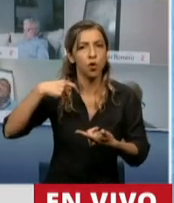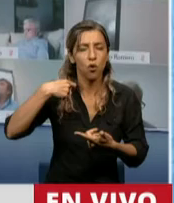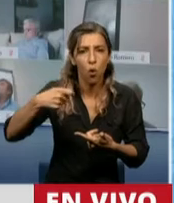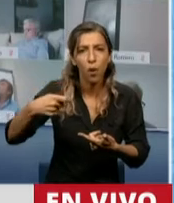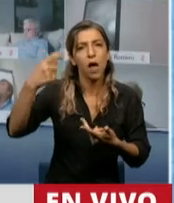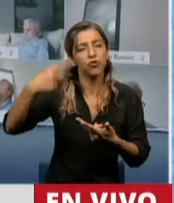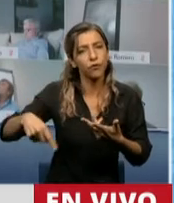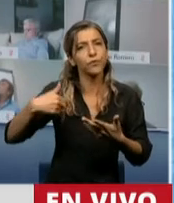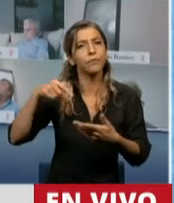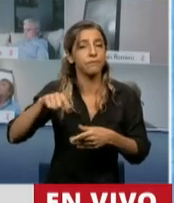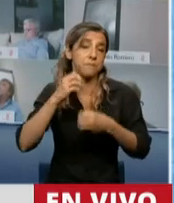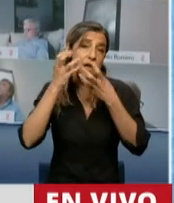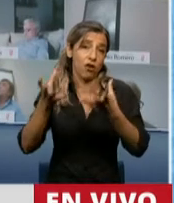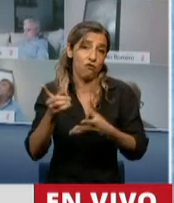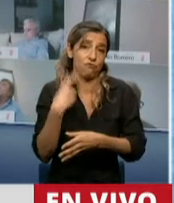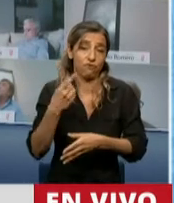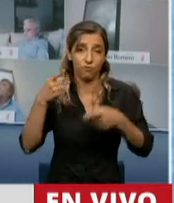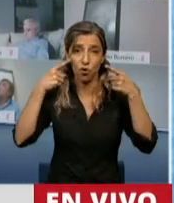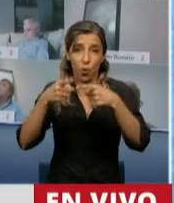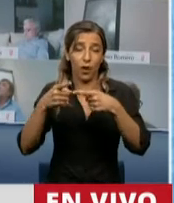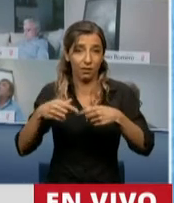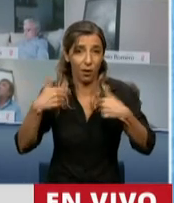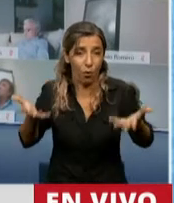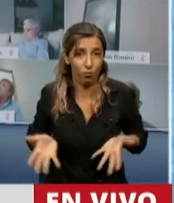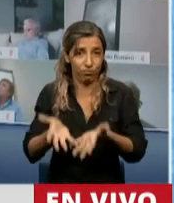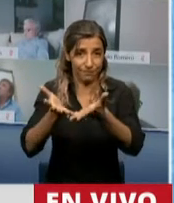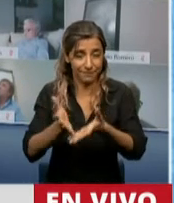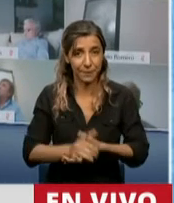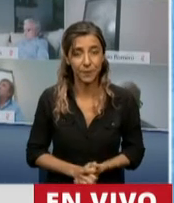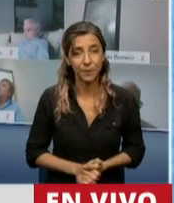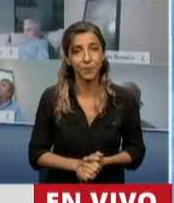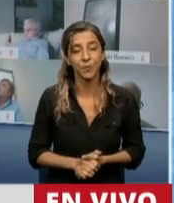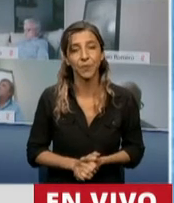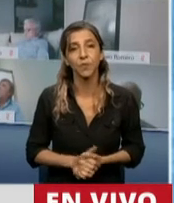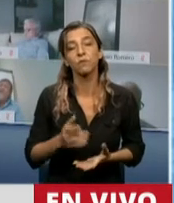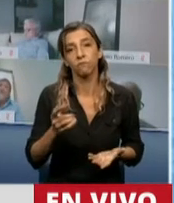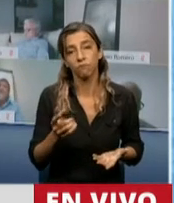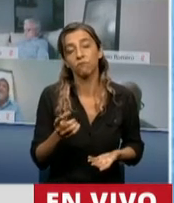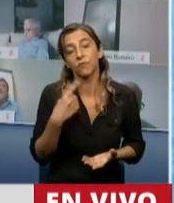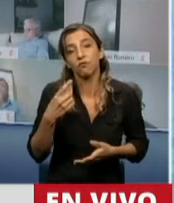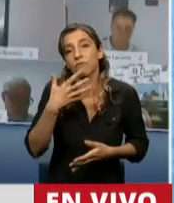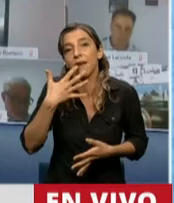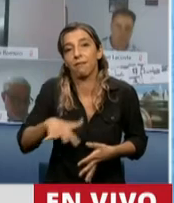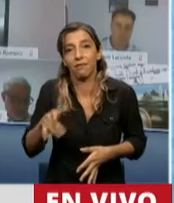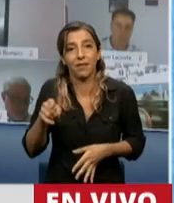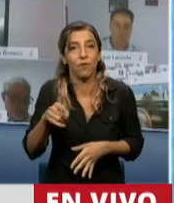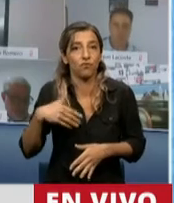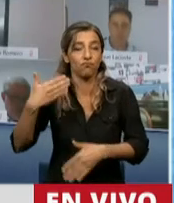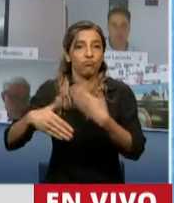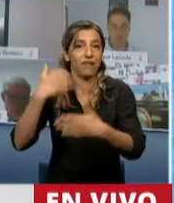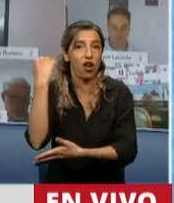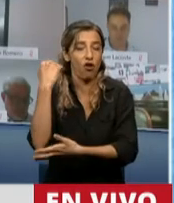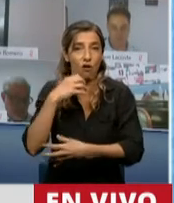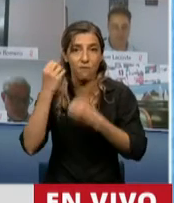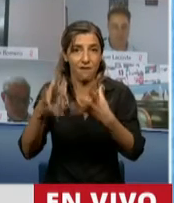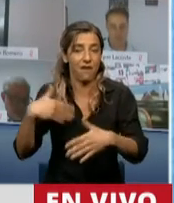que en ese contexto se facilitan las cuestiones relacionadas con el sistema jubilatorio. Cuando